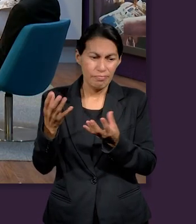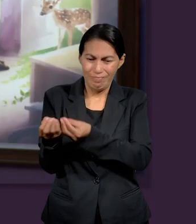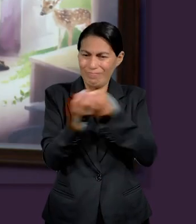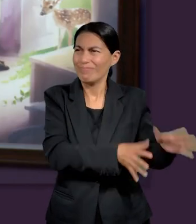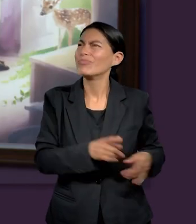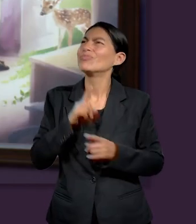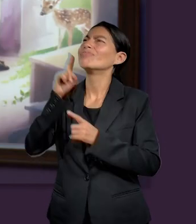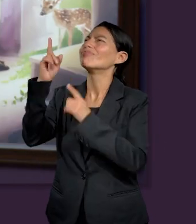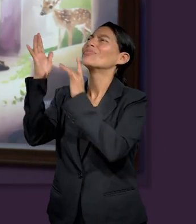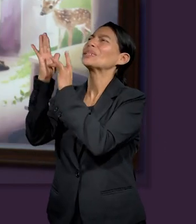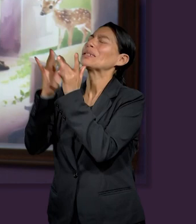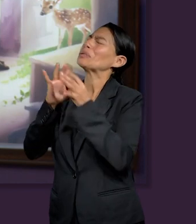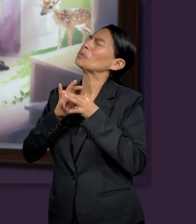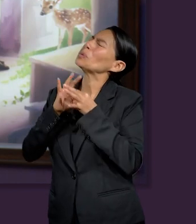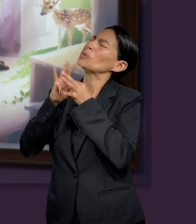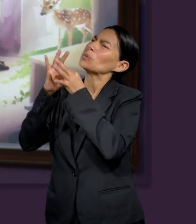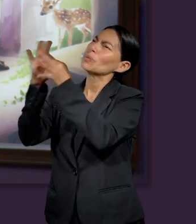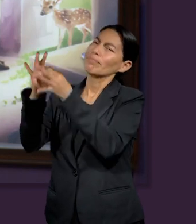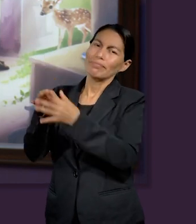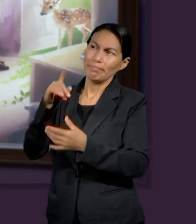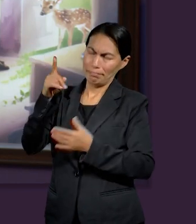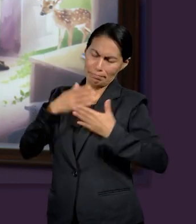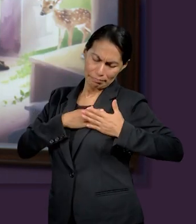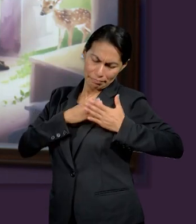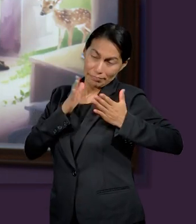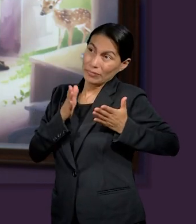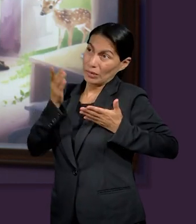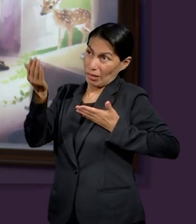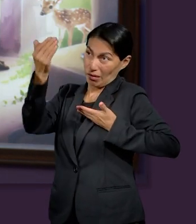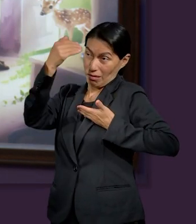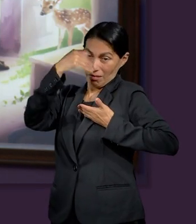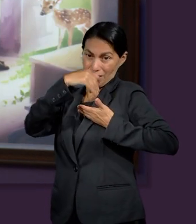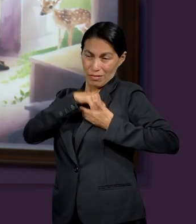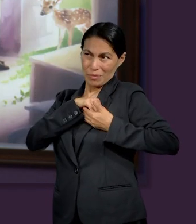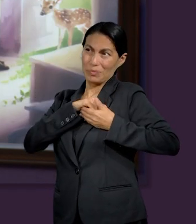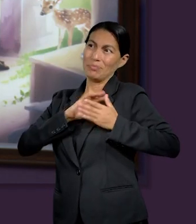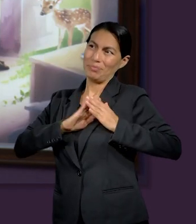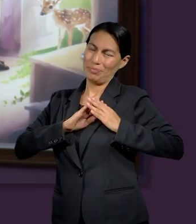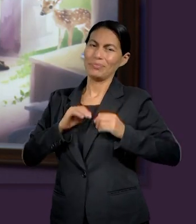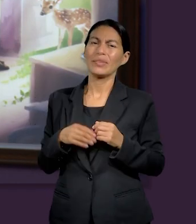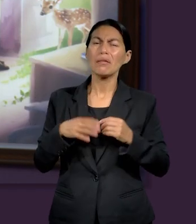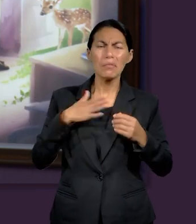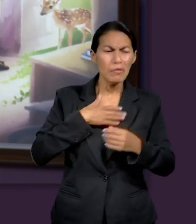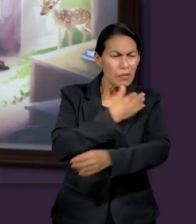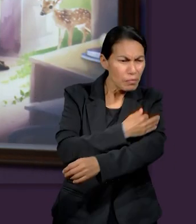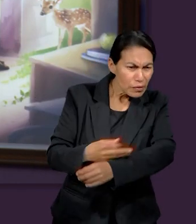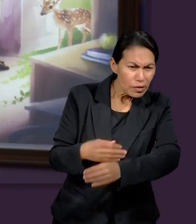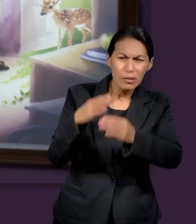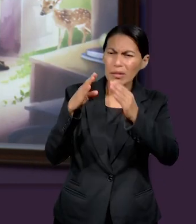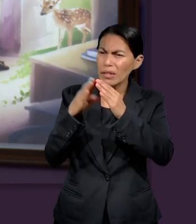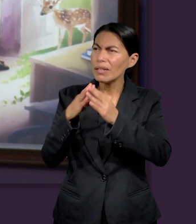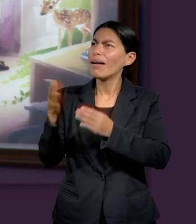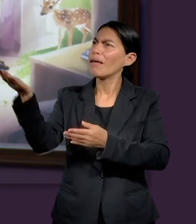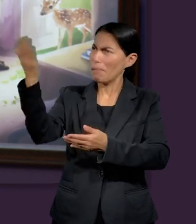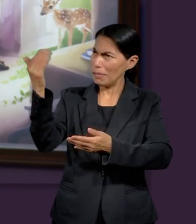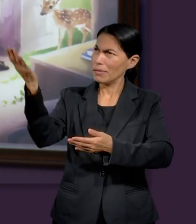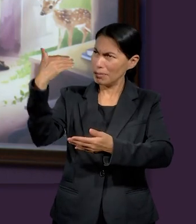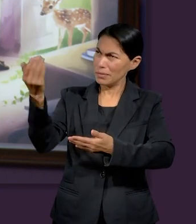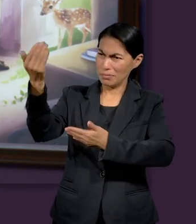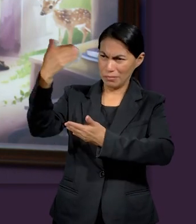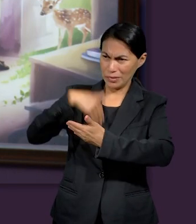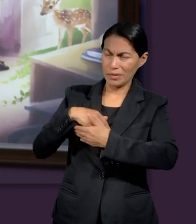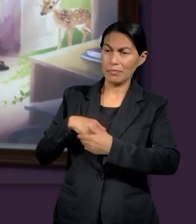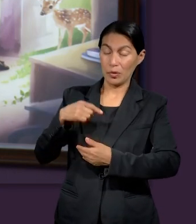Jesús la importancia de mostrarle nuestro corazón abrirle nuestro corazón abrirle las puertas de nuestro hogar